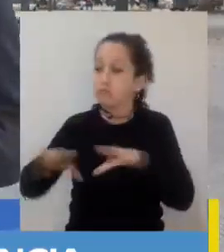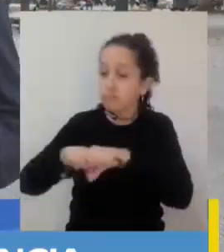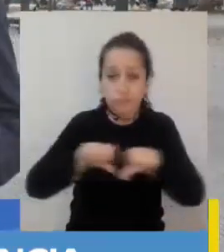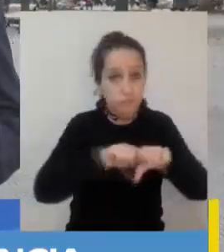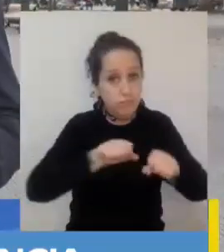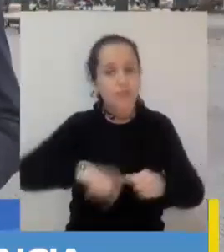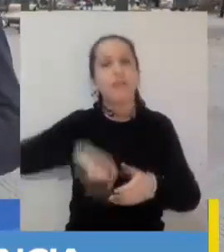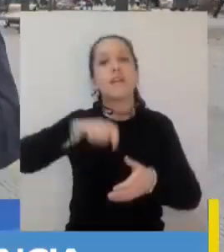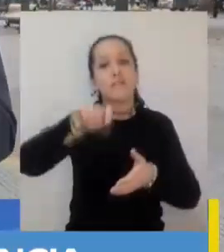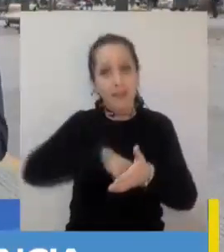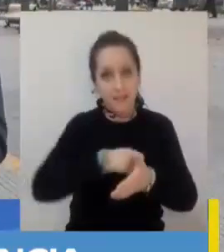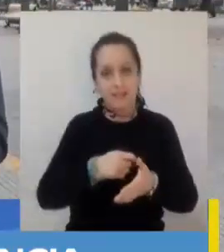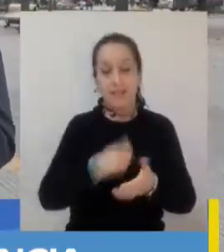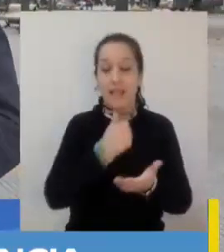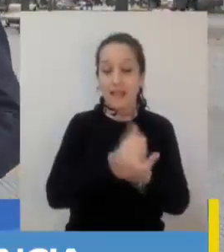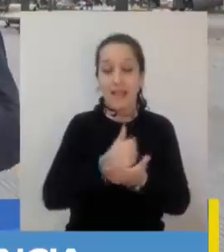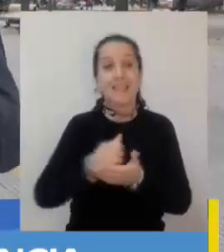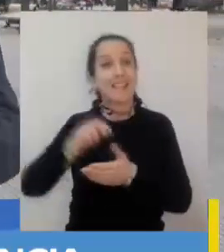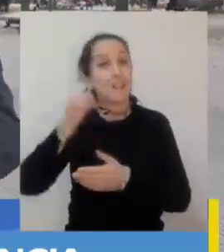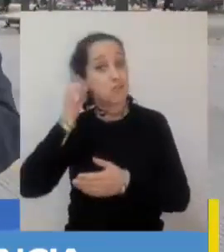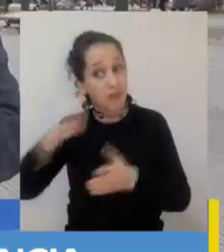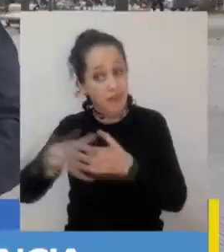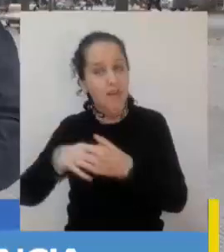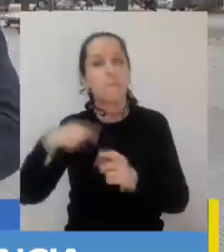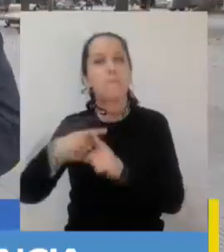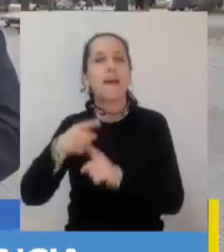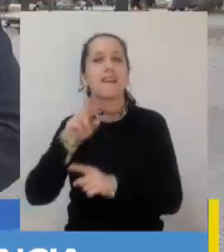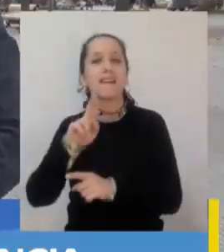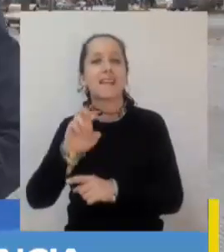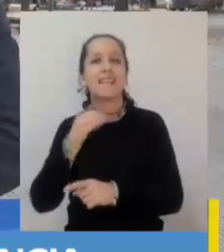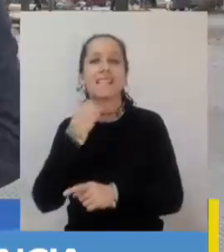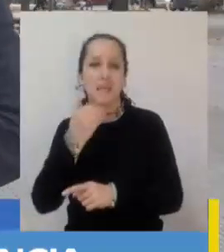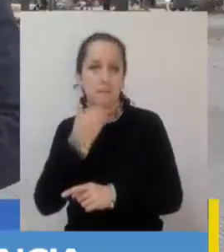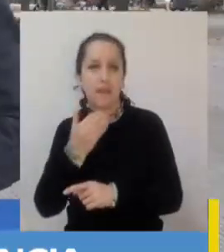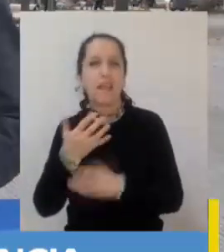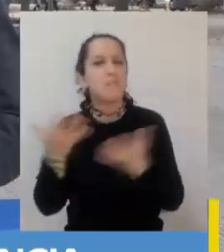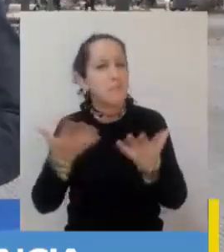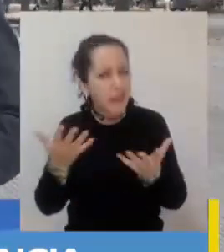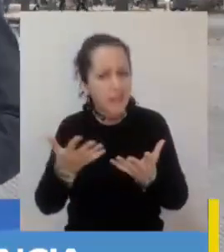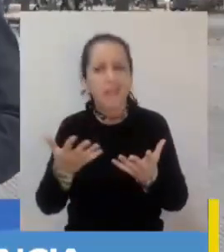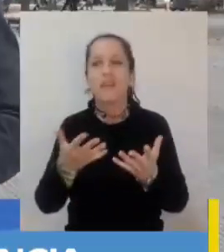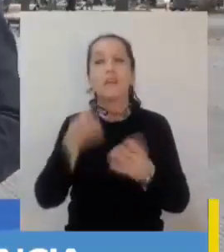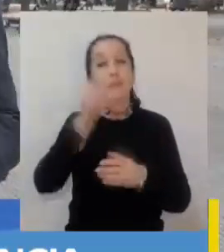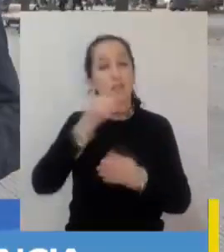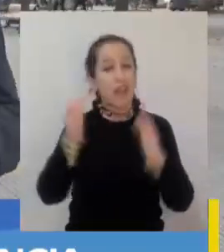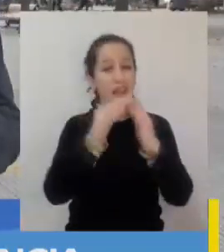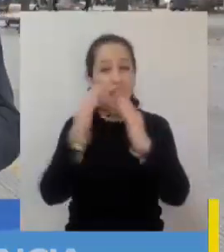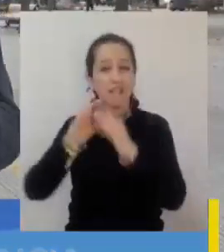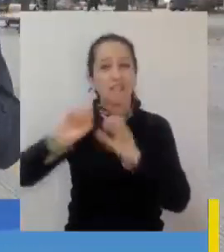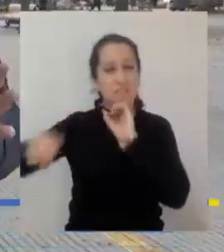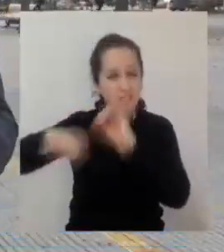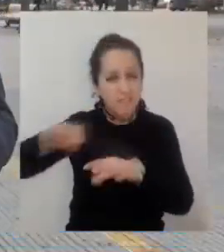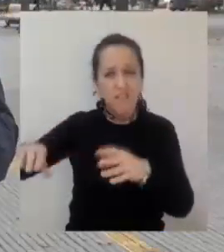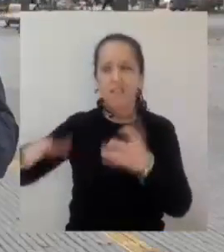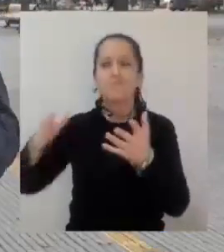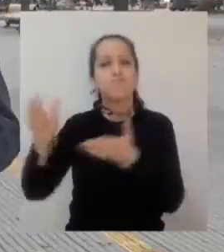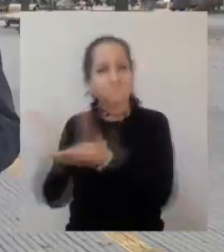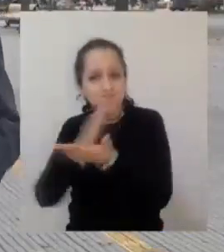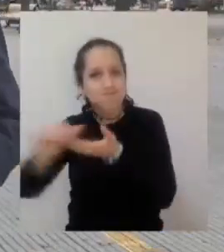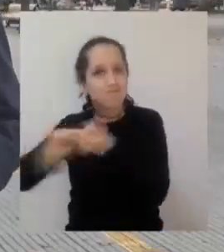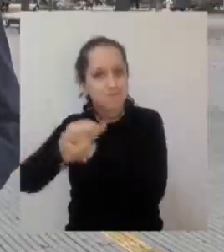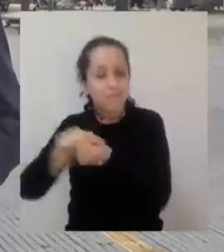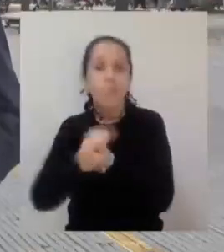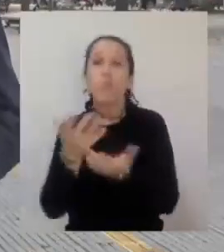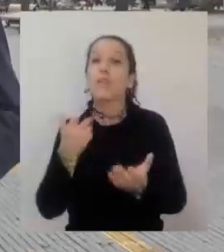relacionadas con la recolección y valorización de los residuos sólidos domiciliarios, esto en base a la conocida